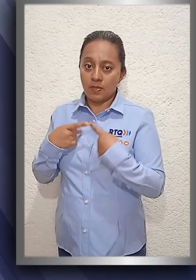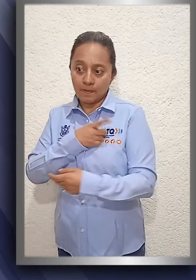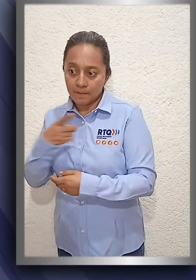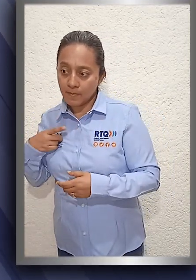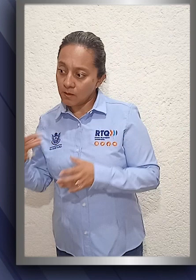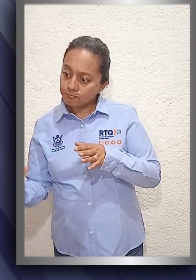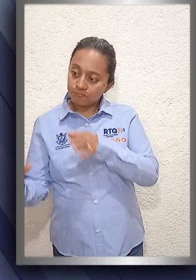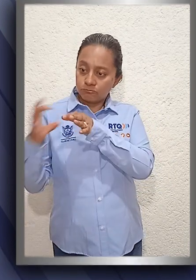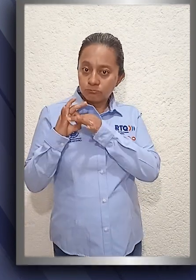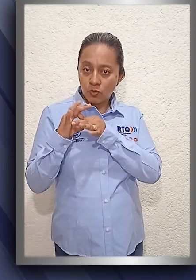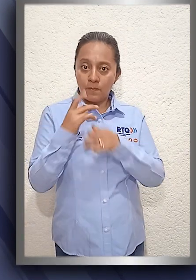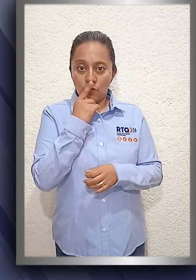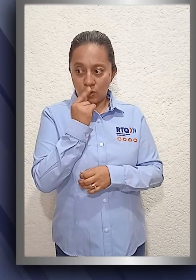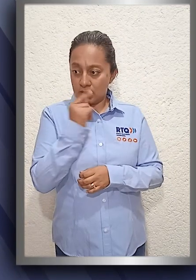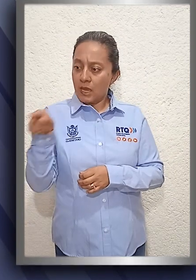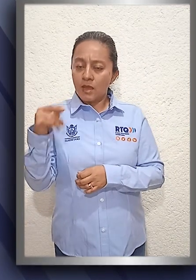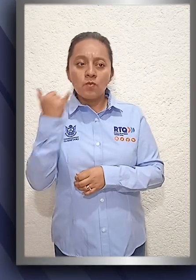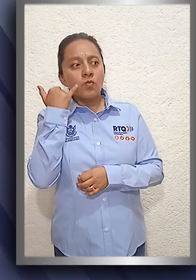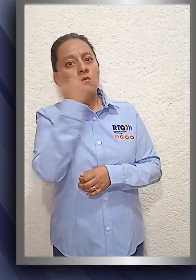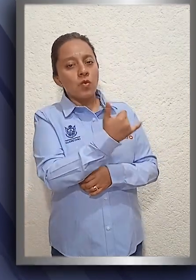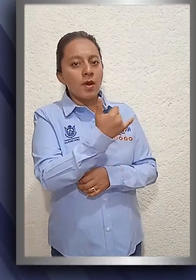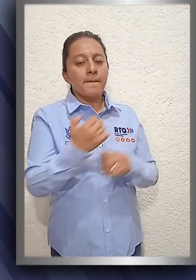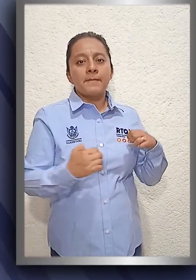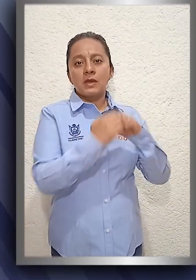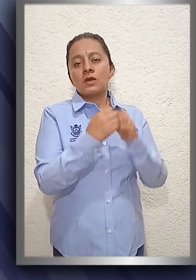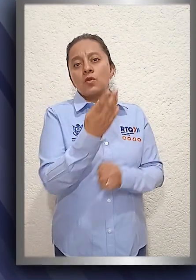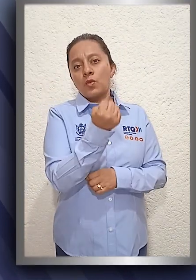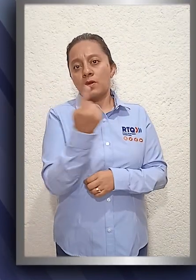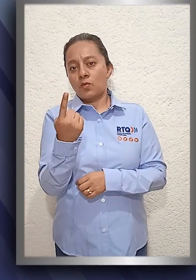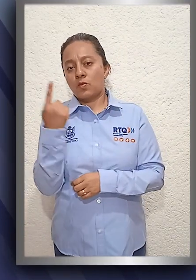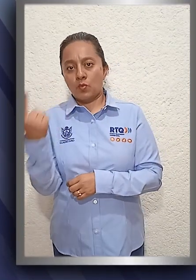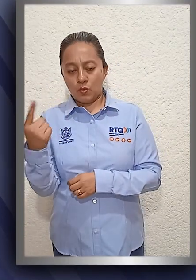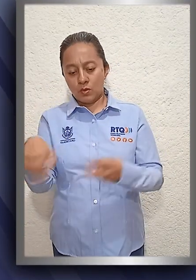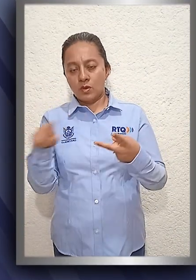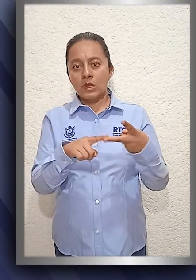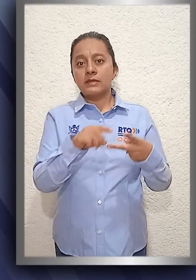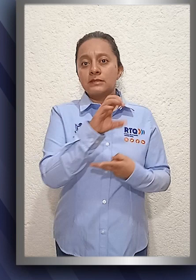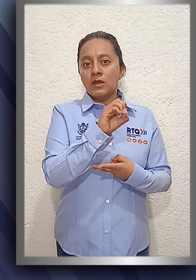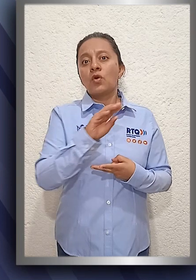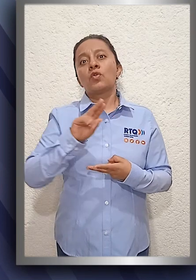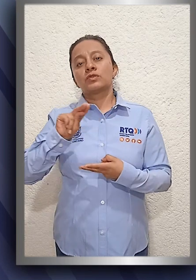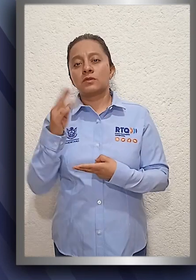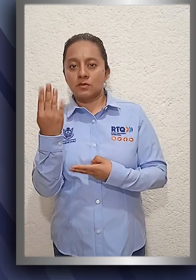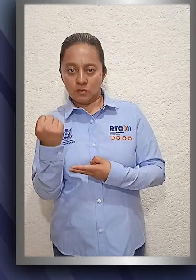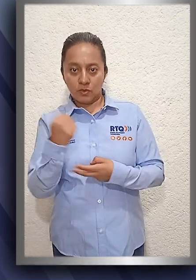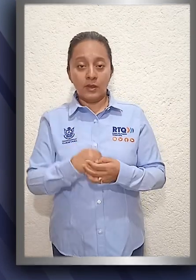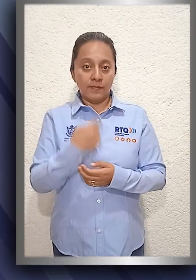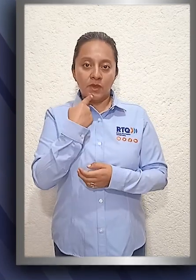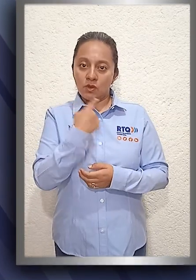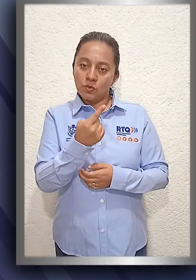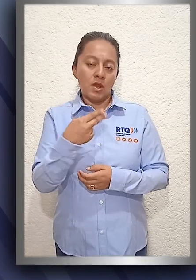líneas de emergencia 911 y 089 Denuncia Anónima. Con imágenes de Gustavo Guerrero, informó Aurora Vizcaíno Ruiz,